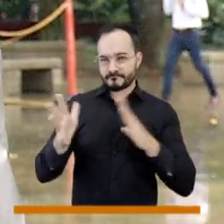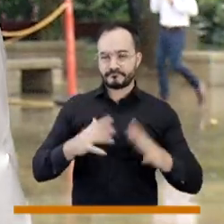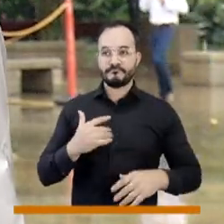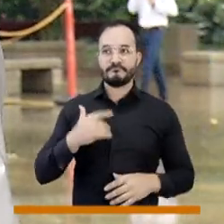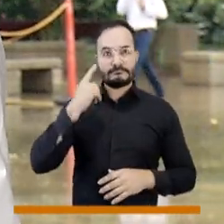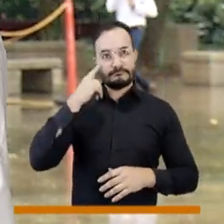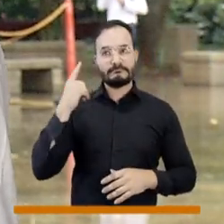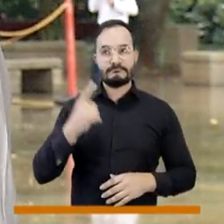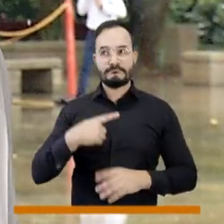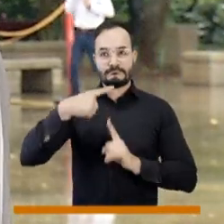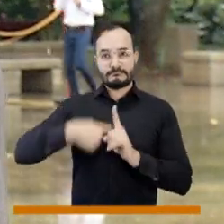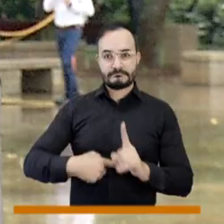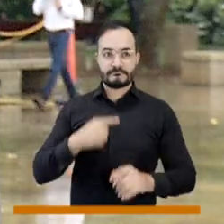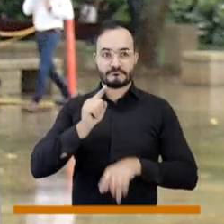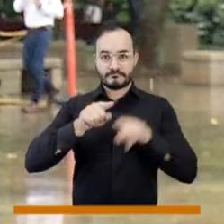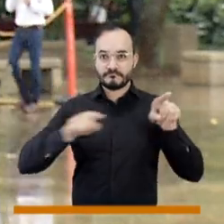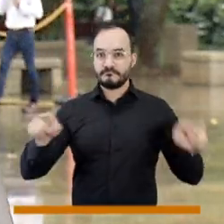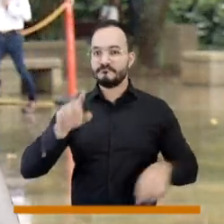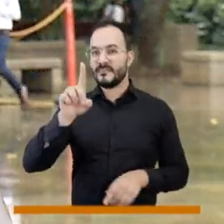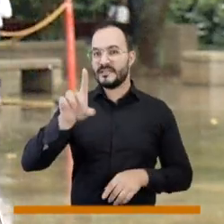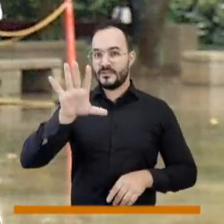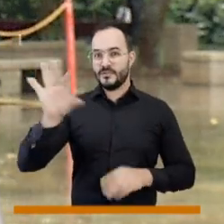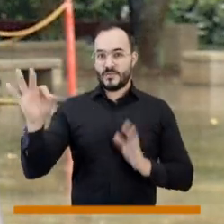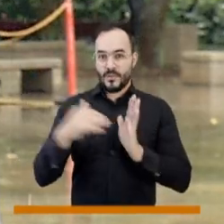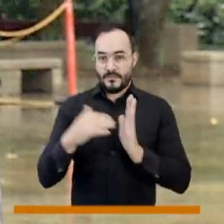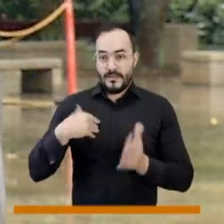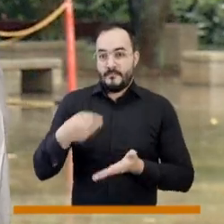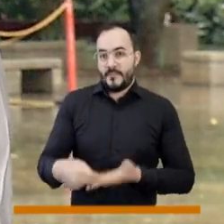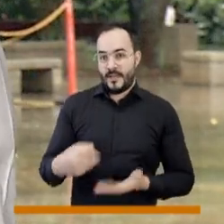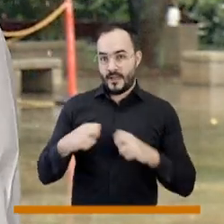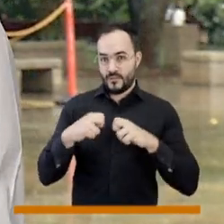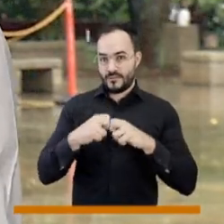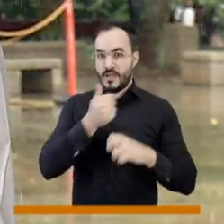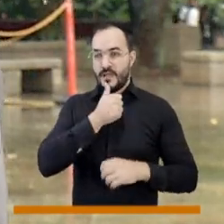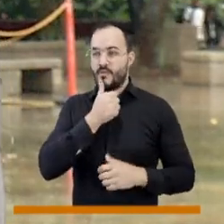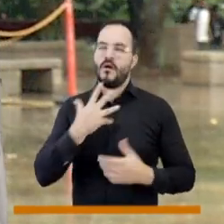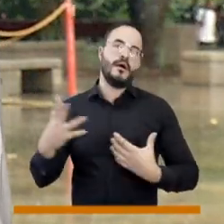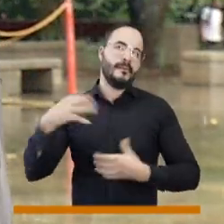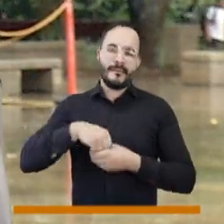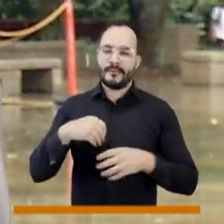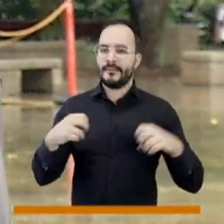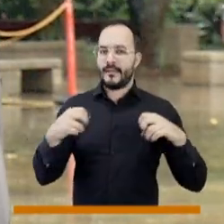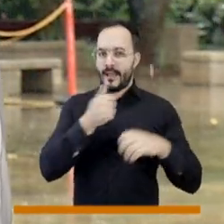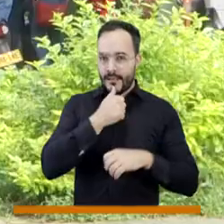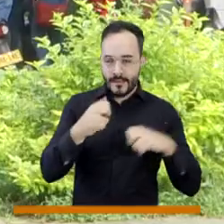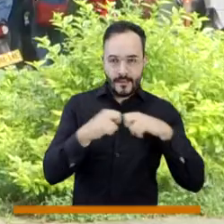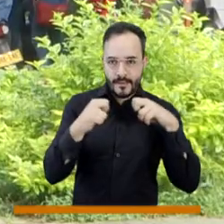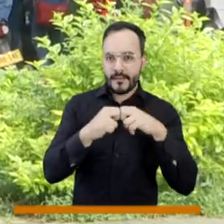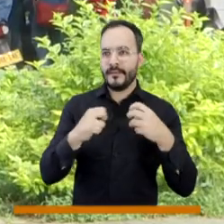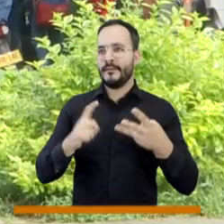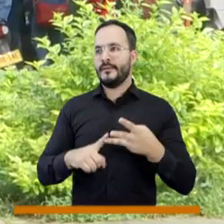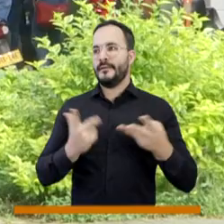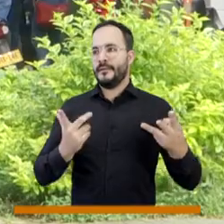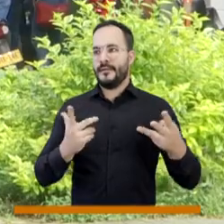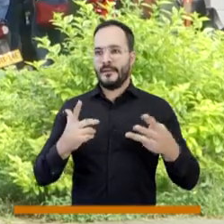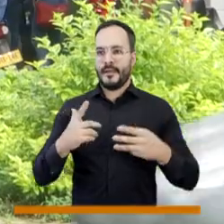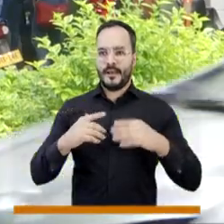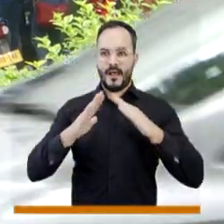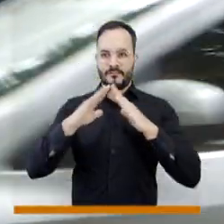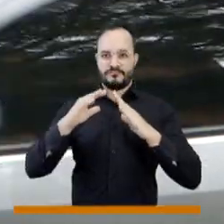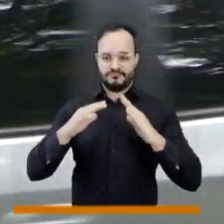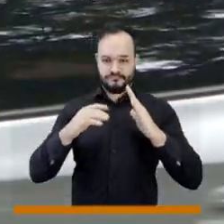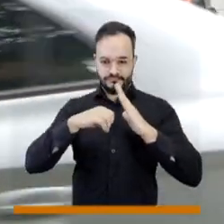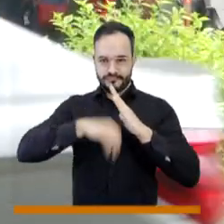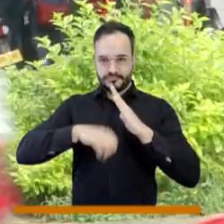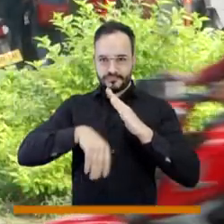de 150 mil pesos mensuales que puede llegar a sumar entre energía, acueducto, alcantarillado,